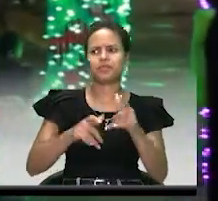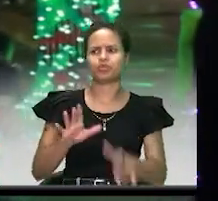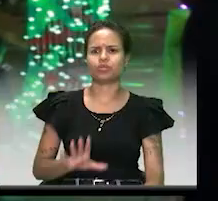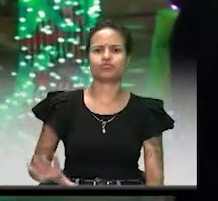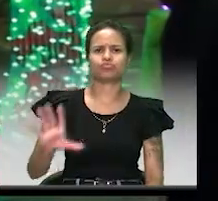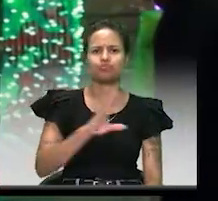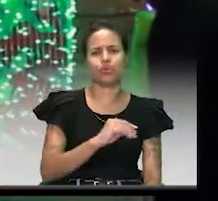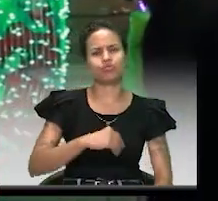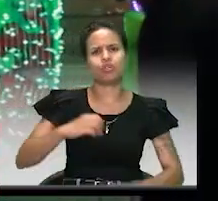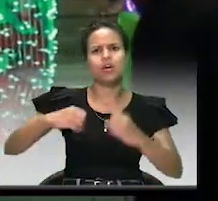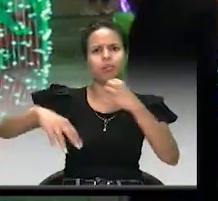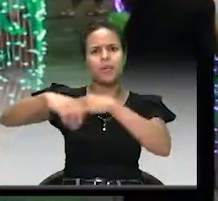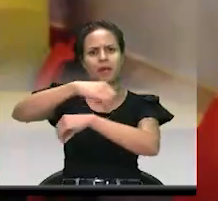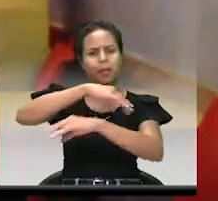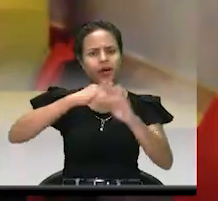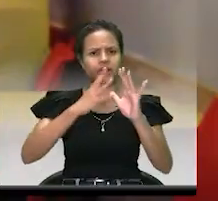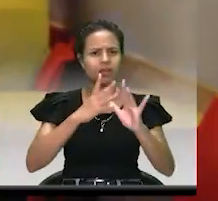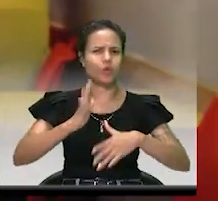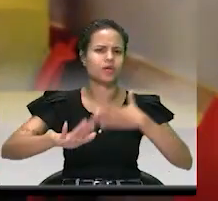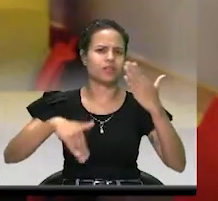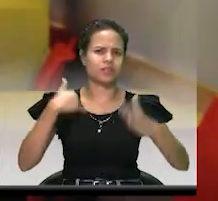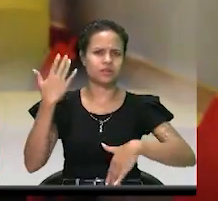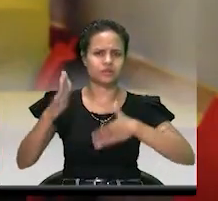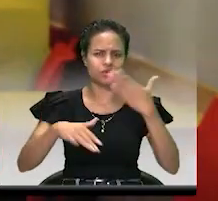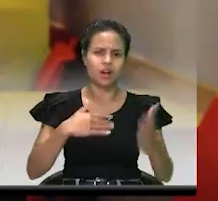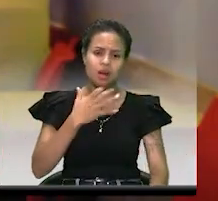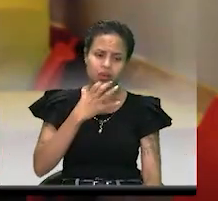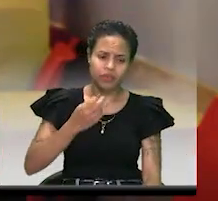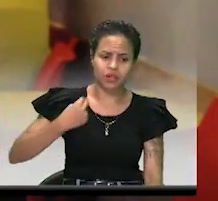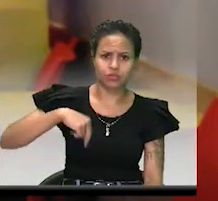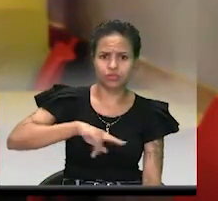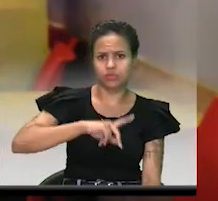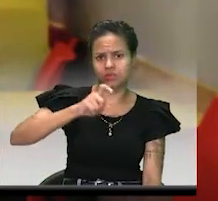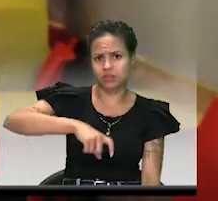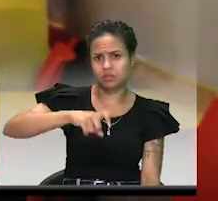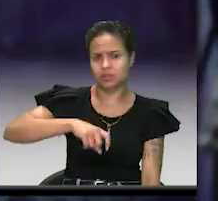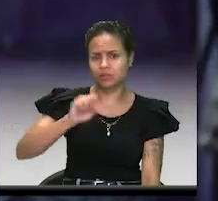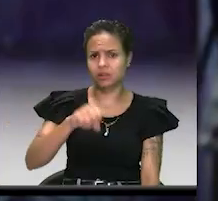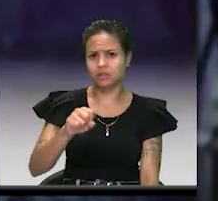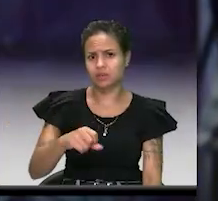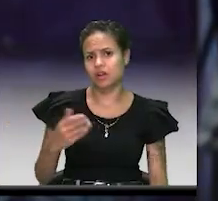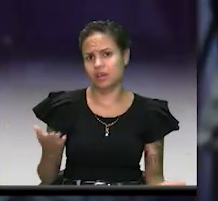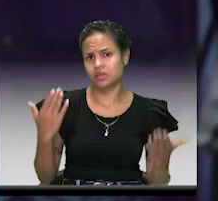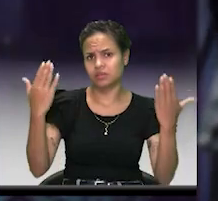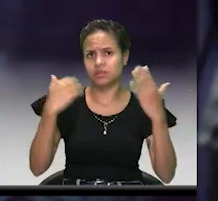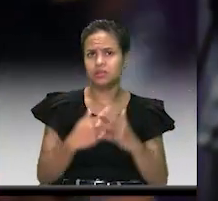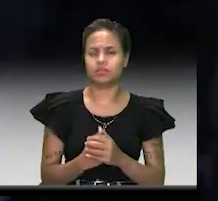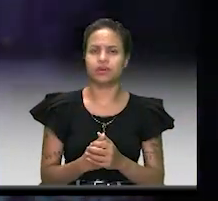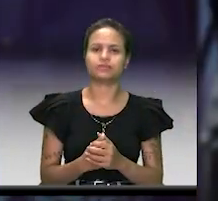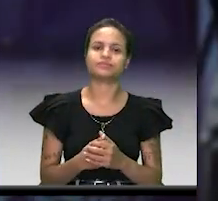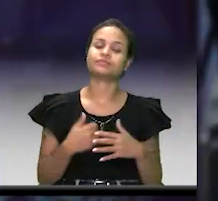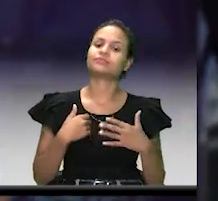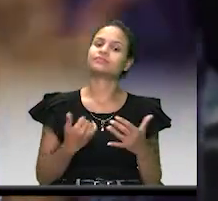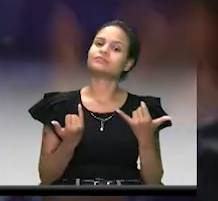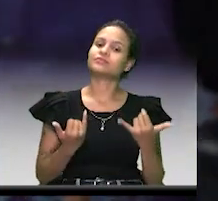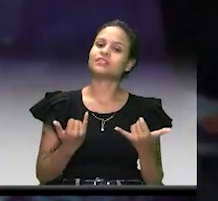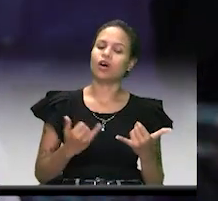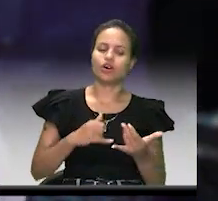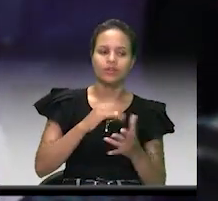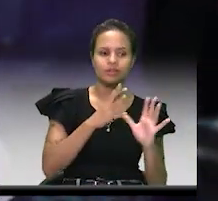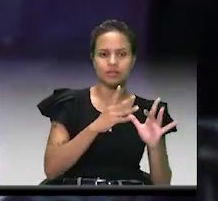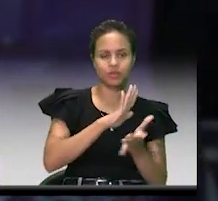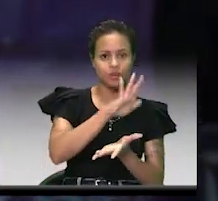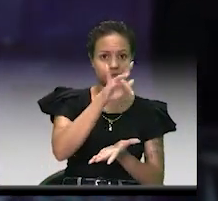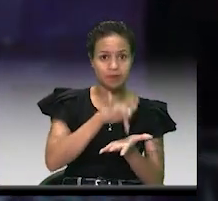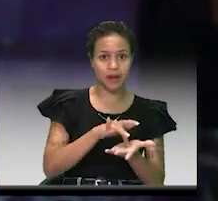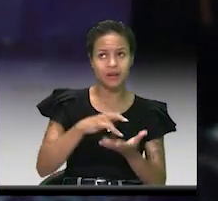alumbrados de Itagüe, porque en realidad es algo que necesitamos y que nos va a servir muchísimo. El día de hoy me encuentro en el Parque de Itagüe con estos hermosos